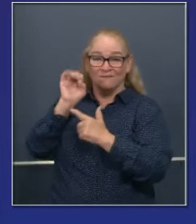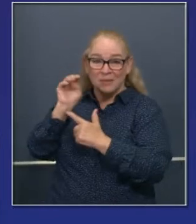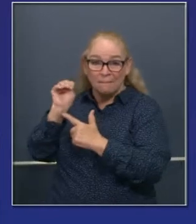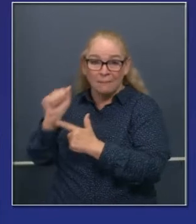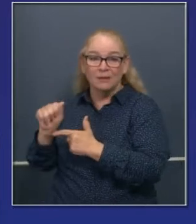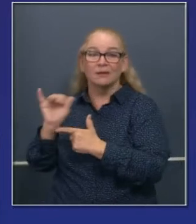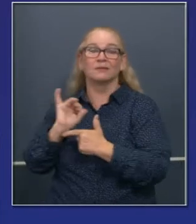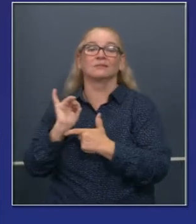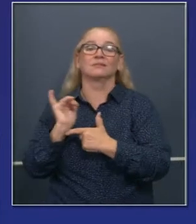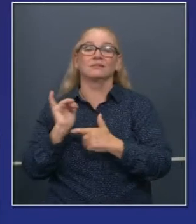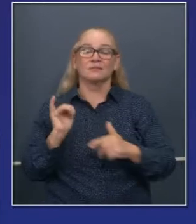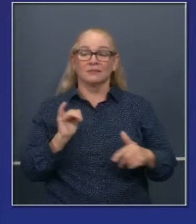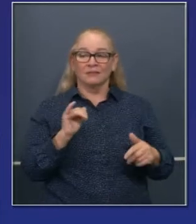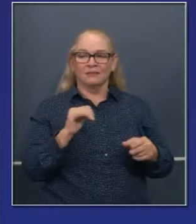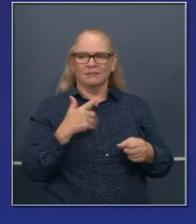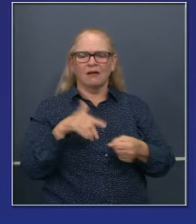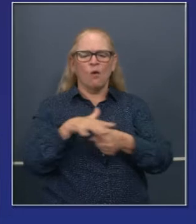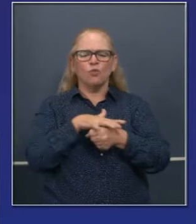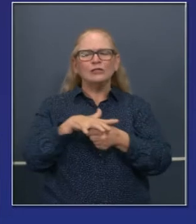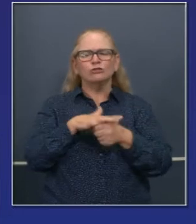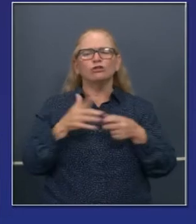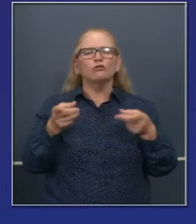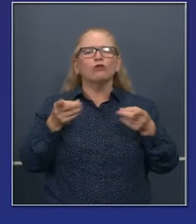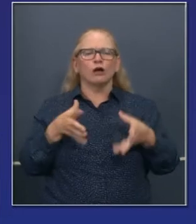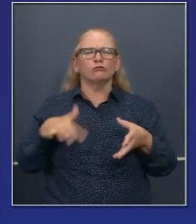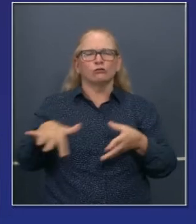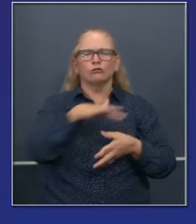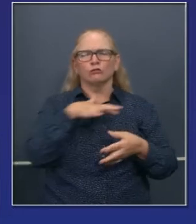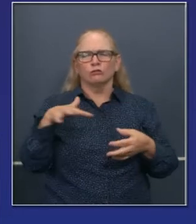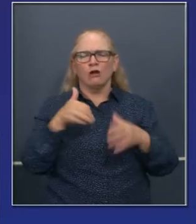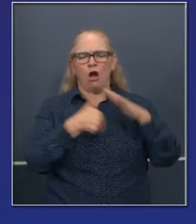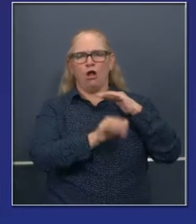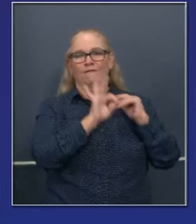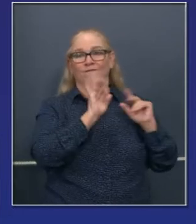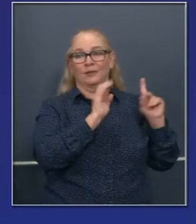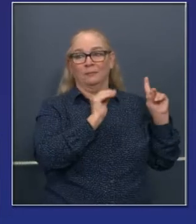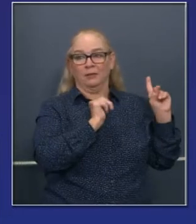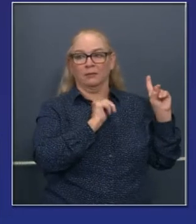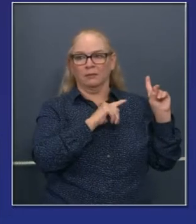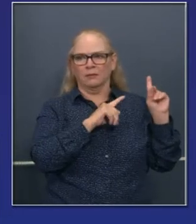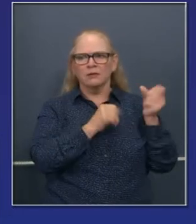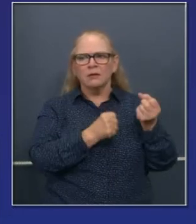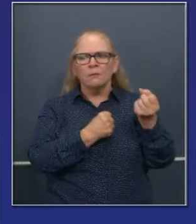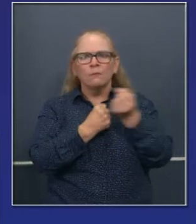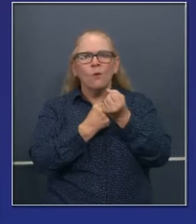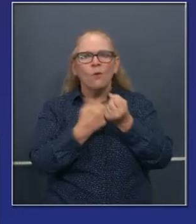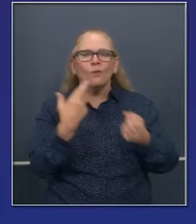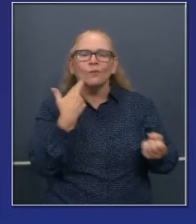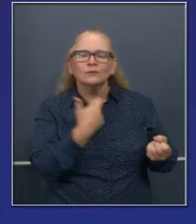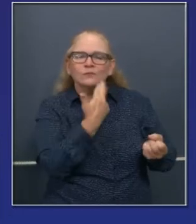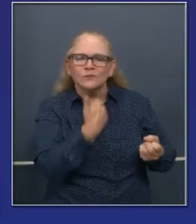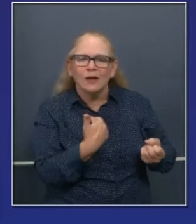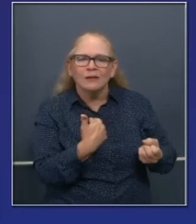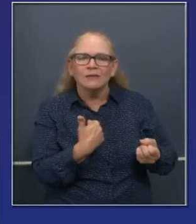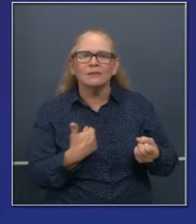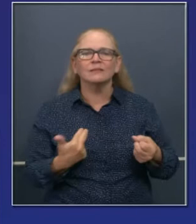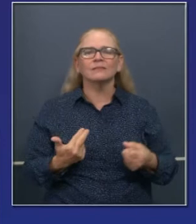Increíble el liderazgo de FEMA con Bob Penton, que ha creado un programa para apoyar a restaurantes. 8,000 empleos han sido